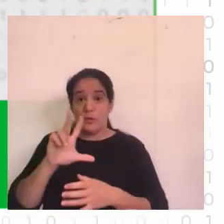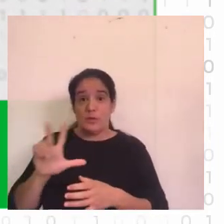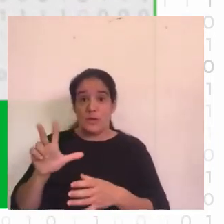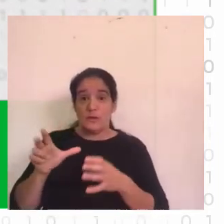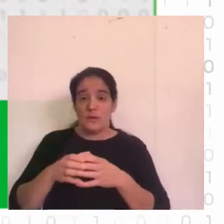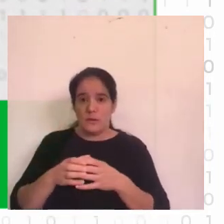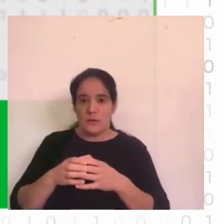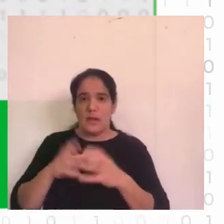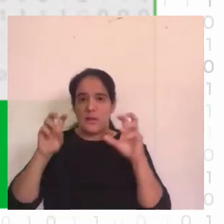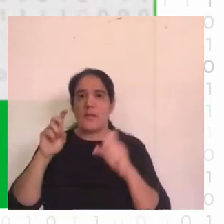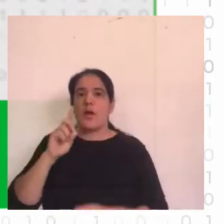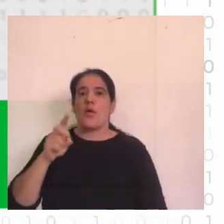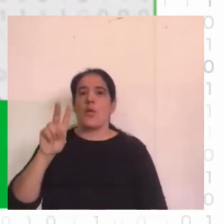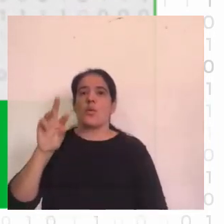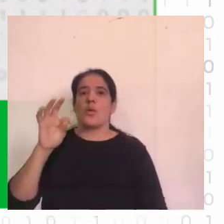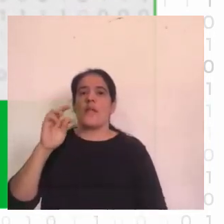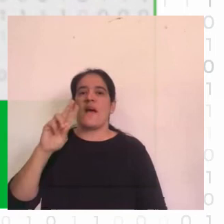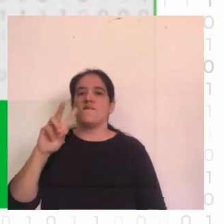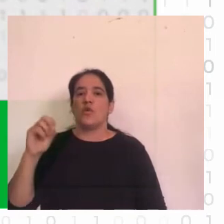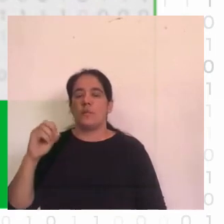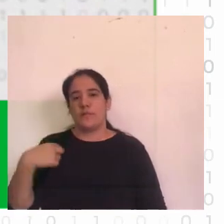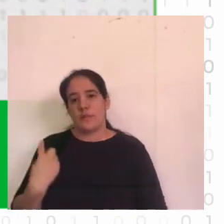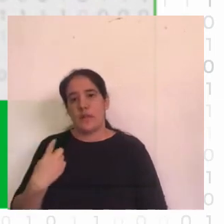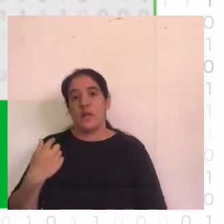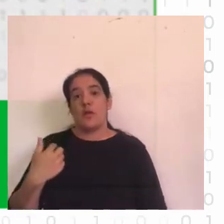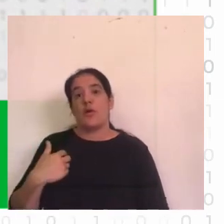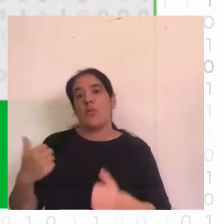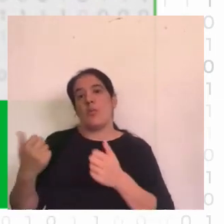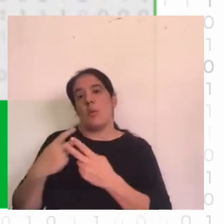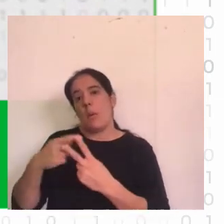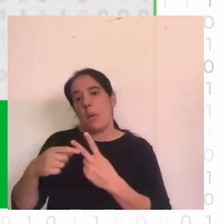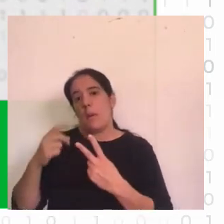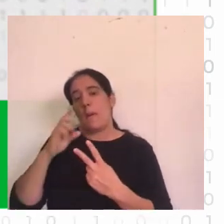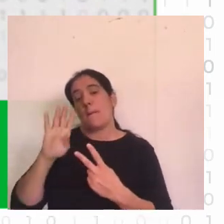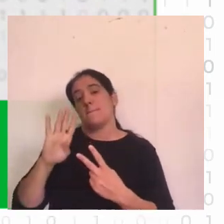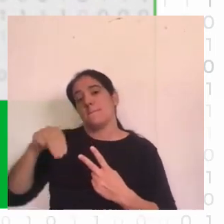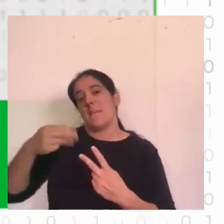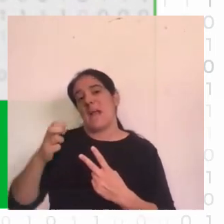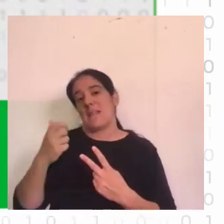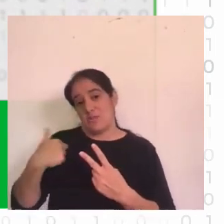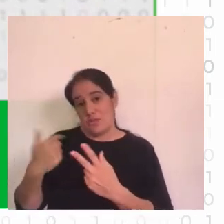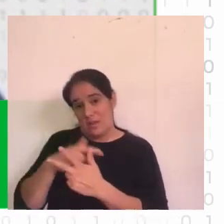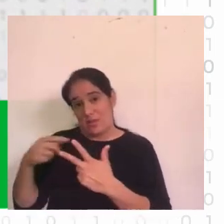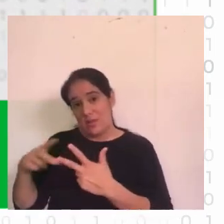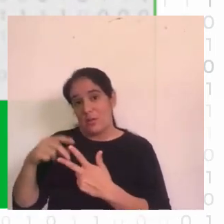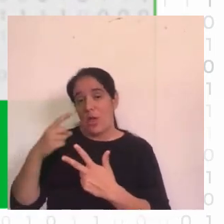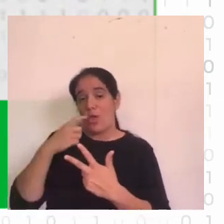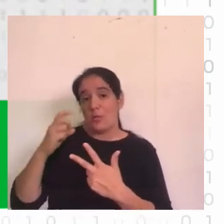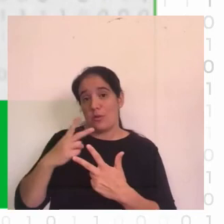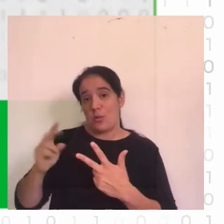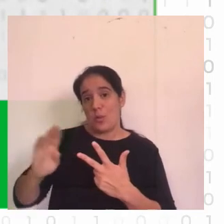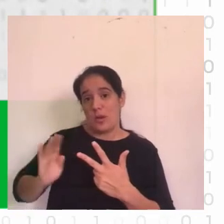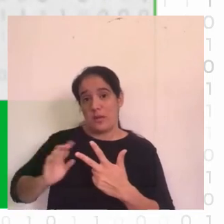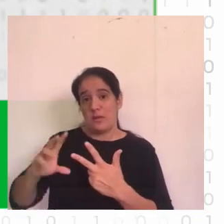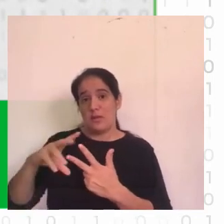de Gustavo los que nos sumamos al equipo fuimos Marta y yo porque nos pareció súper interesante era una materia que en realidad